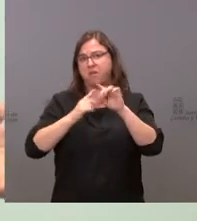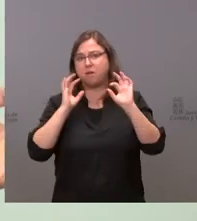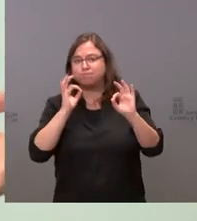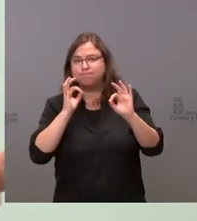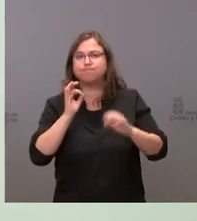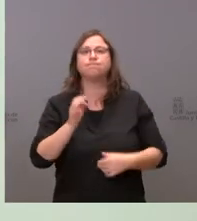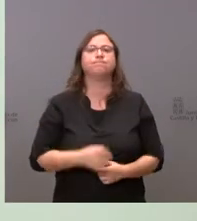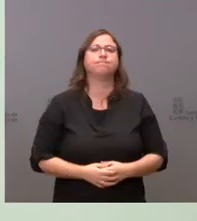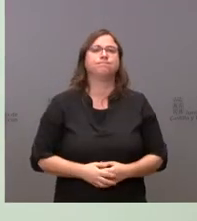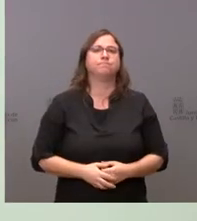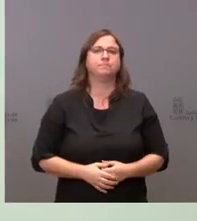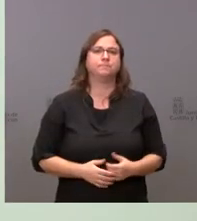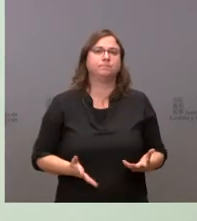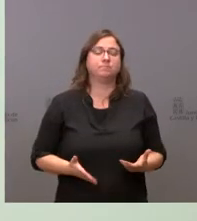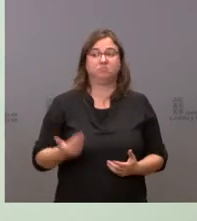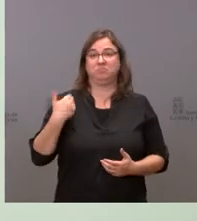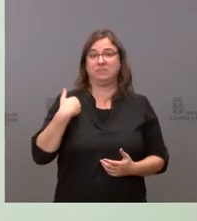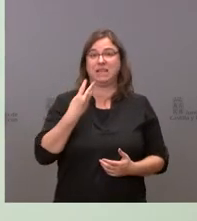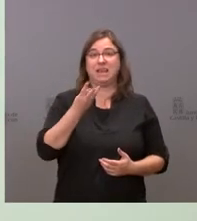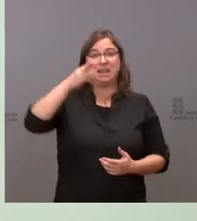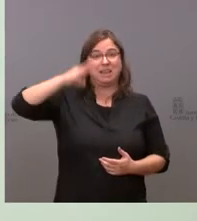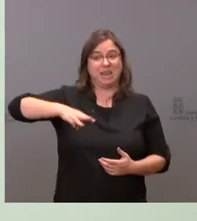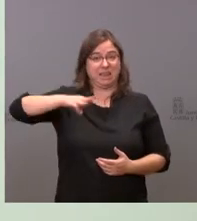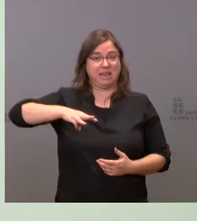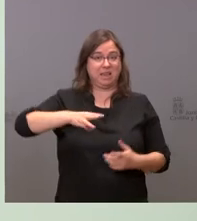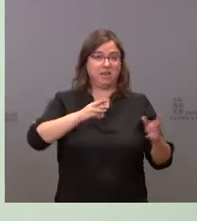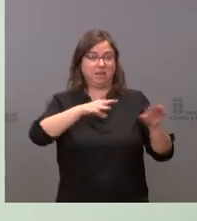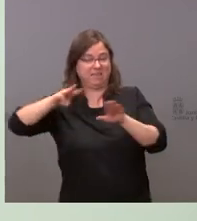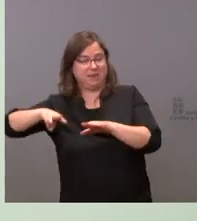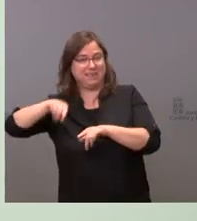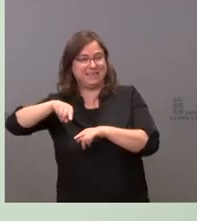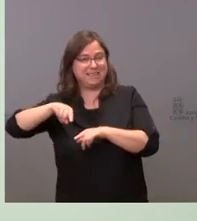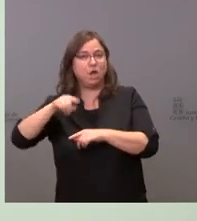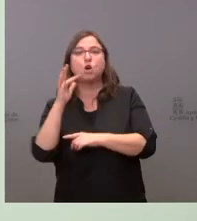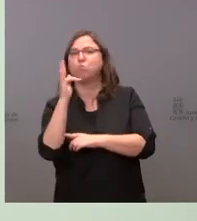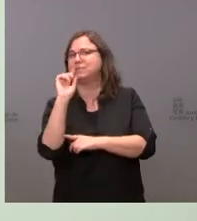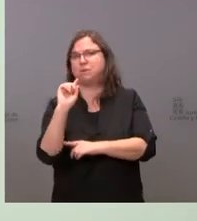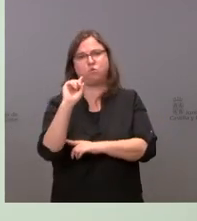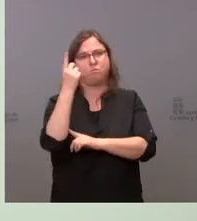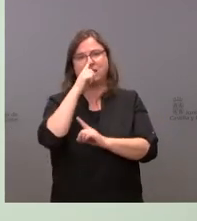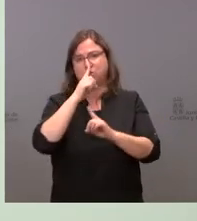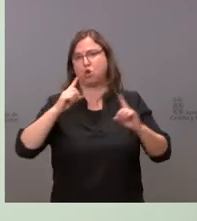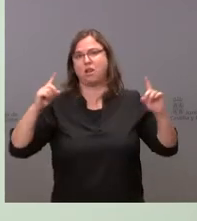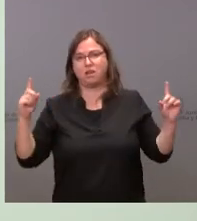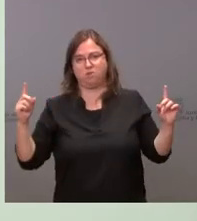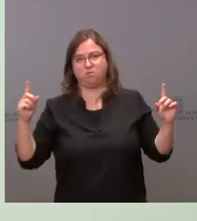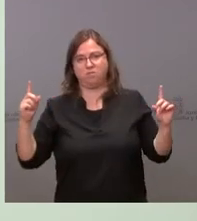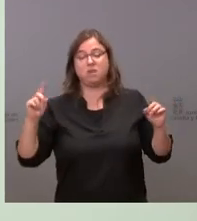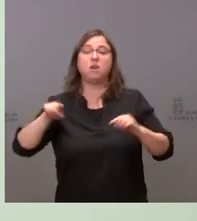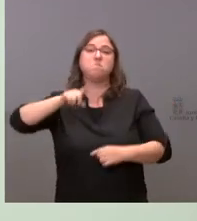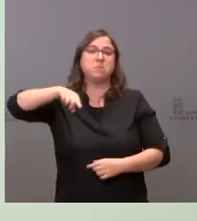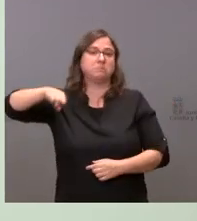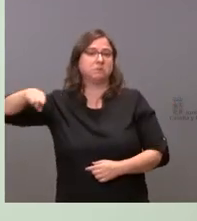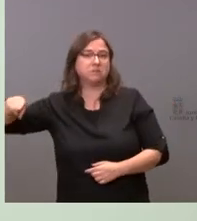que este tercer trimestre es el trimestre más favorable de todo el año. Probablemente en los próximos meses,